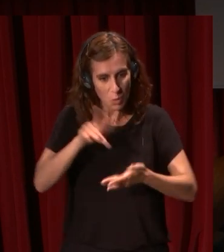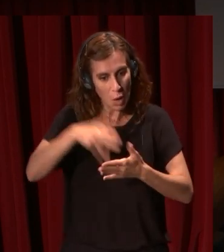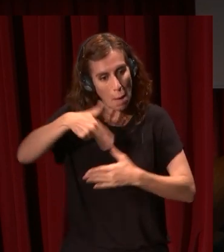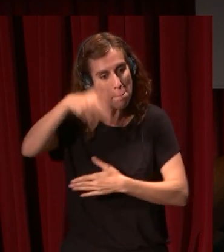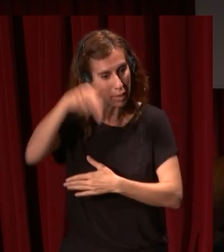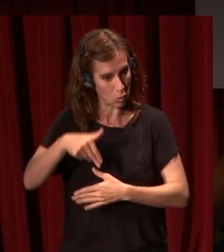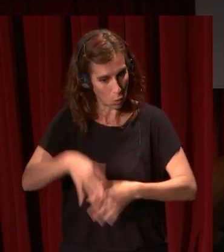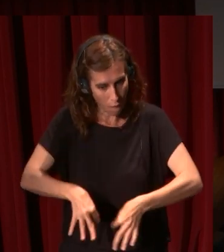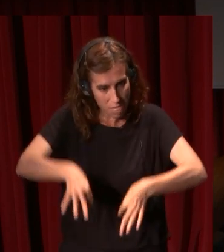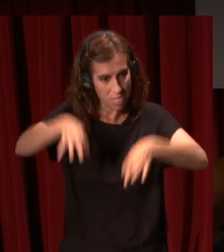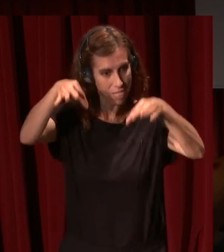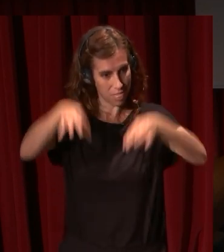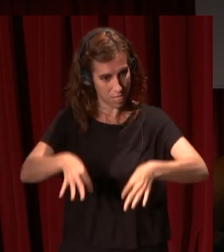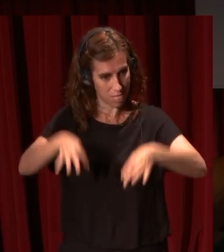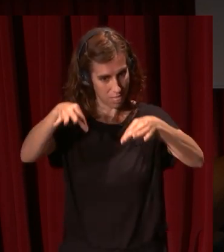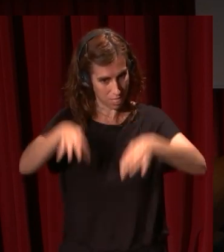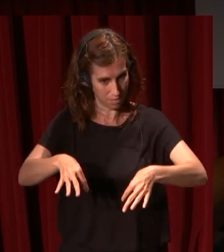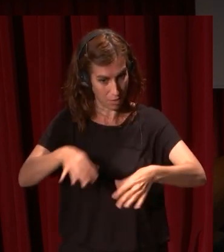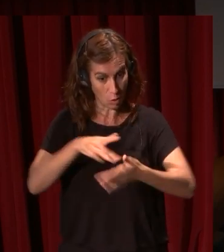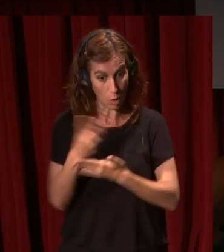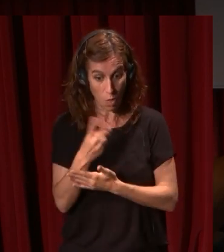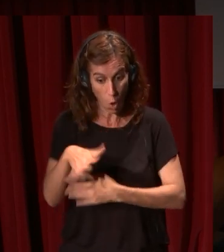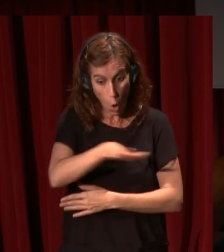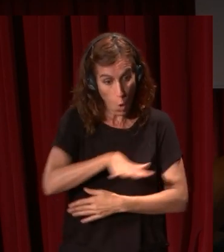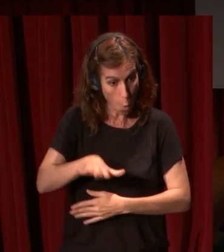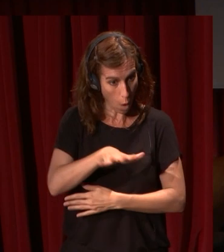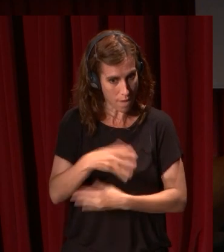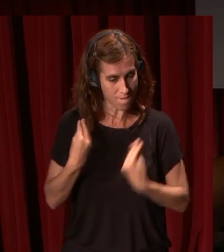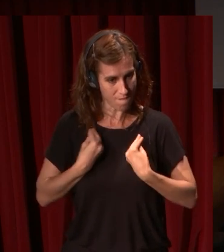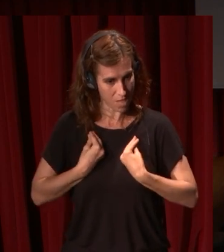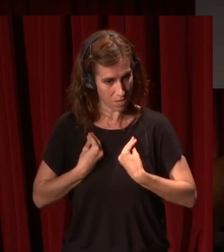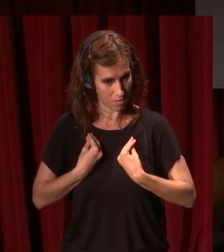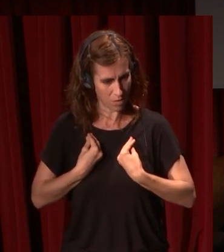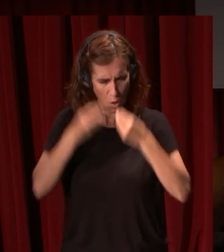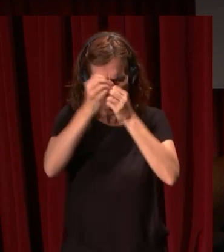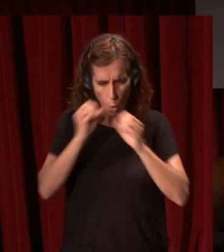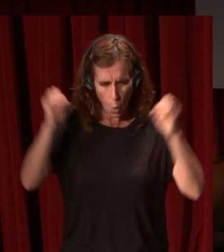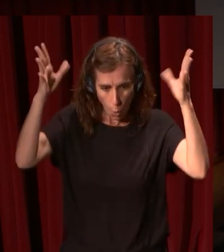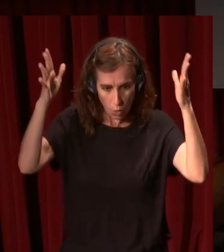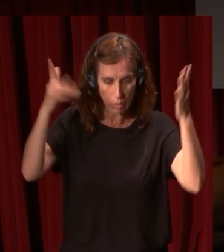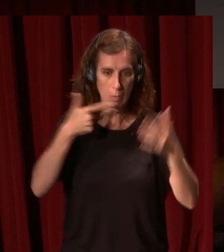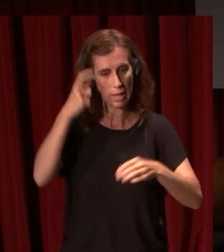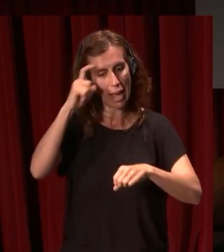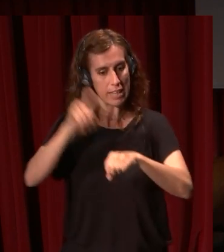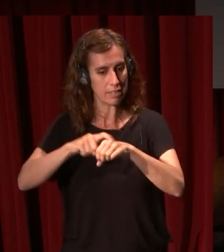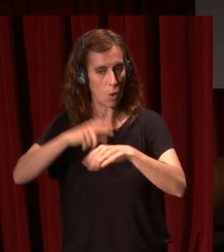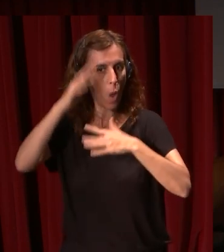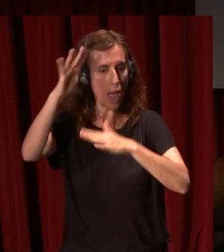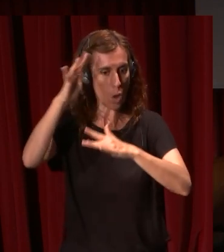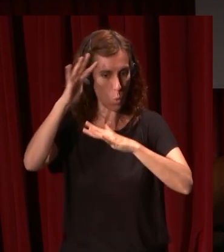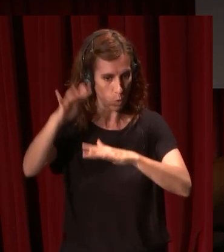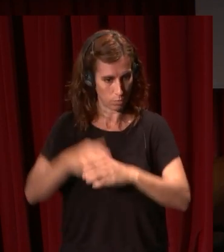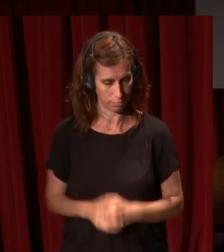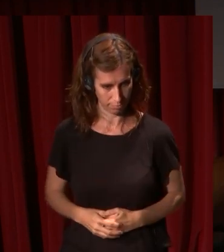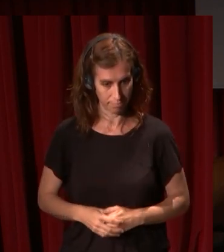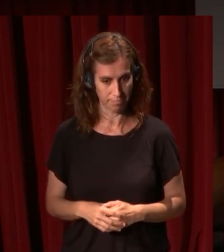levantando y ese habitar dos lugares que os decía antes este concepto que aíslan los psicólogos esta idea de ilusión paradójica